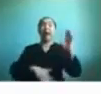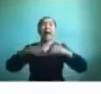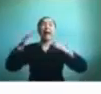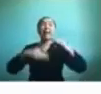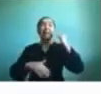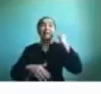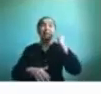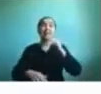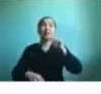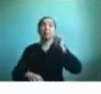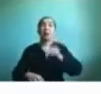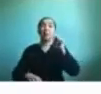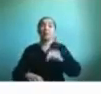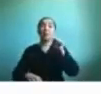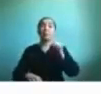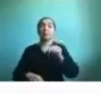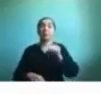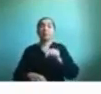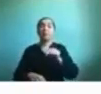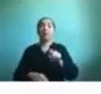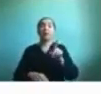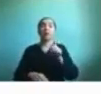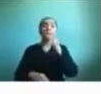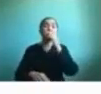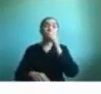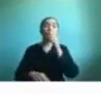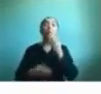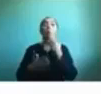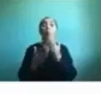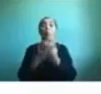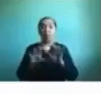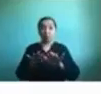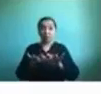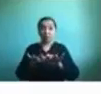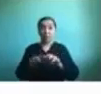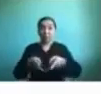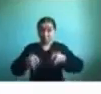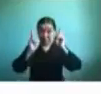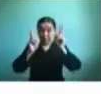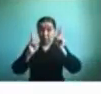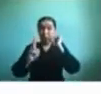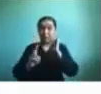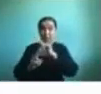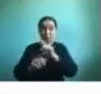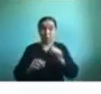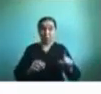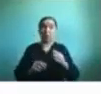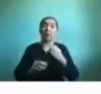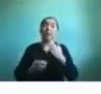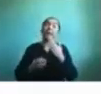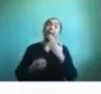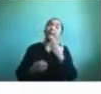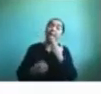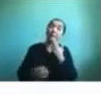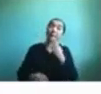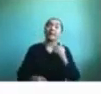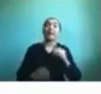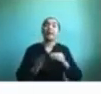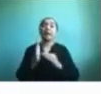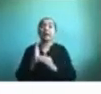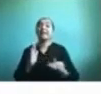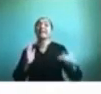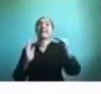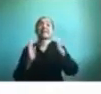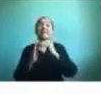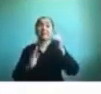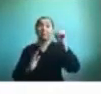podemos decidir cuándo está activo o no está activo el teclado y también tenemos niveles más complejos donde le podemos poner